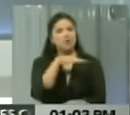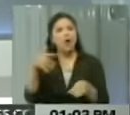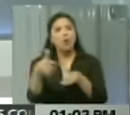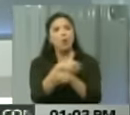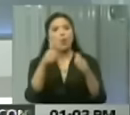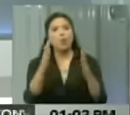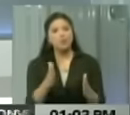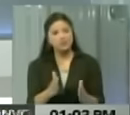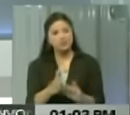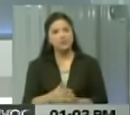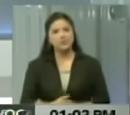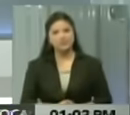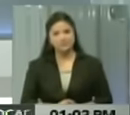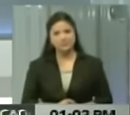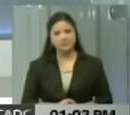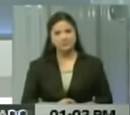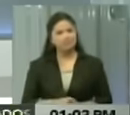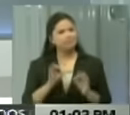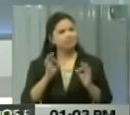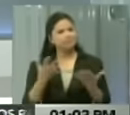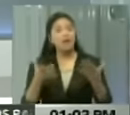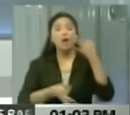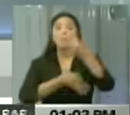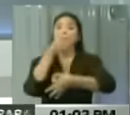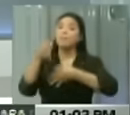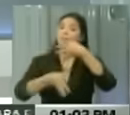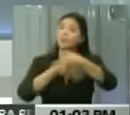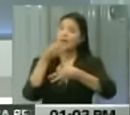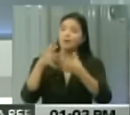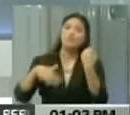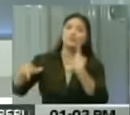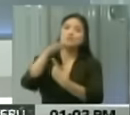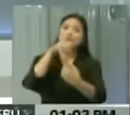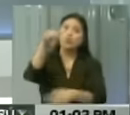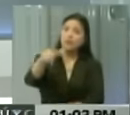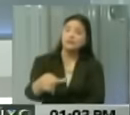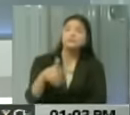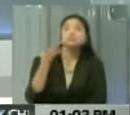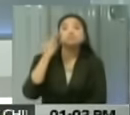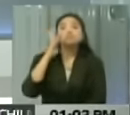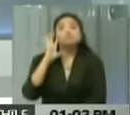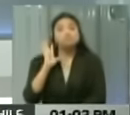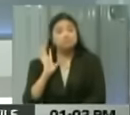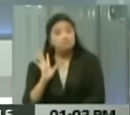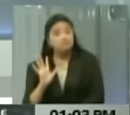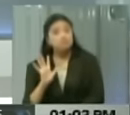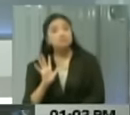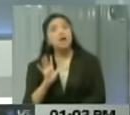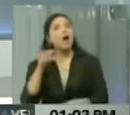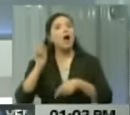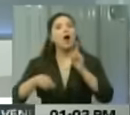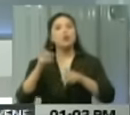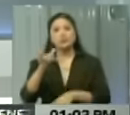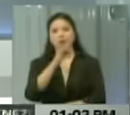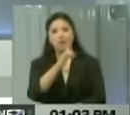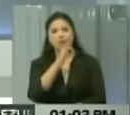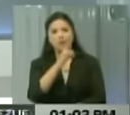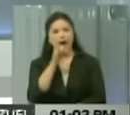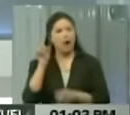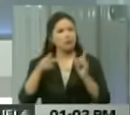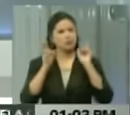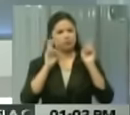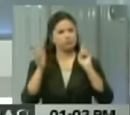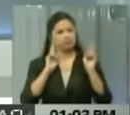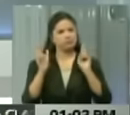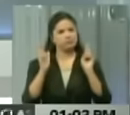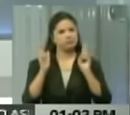gobernador de la entidad, y justamente aclarando estos hechos en los cuales supuestamente y presuntamente, según algunas informaciones, algunos rumores